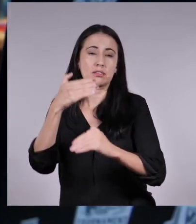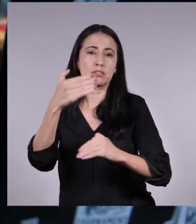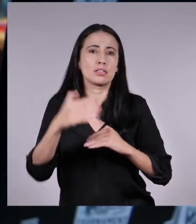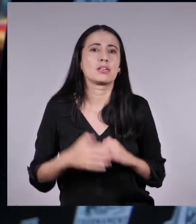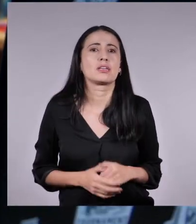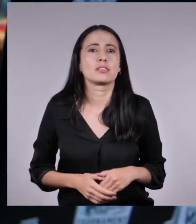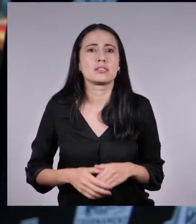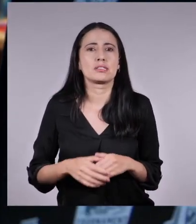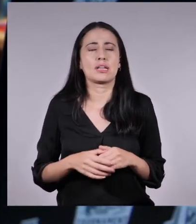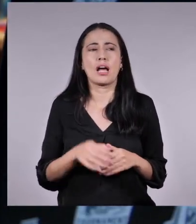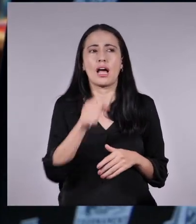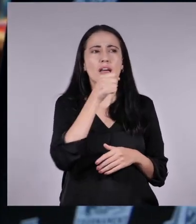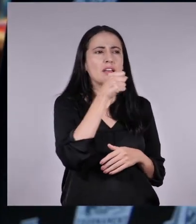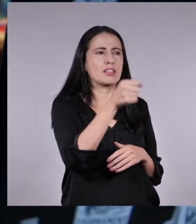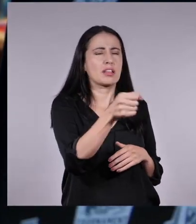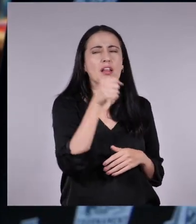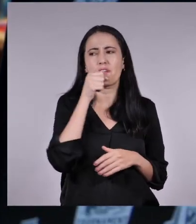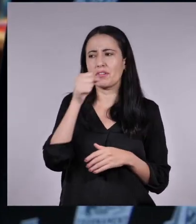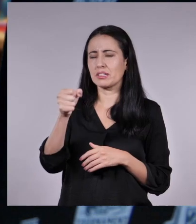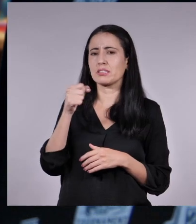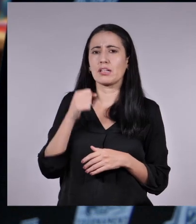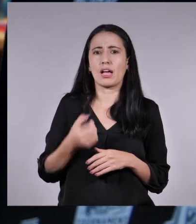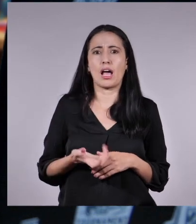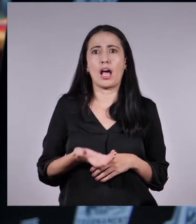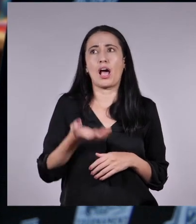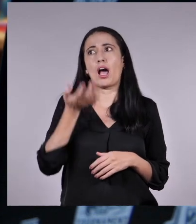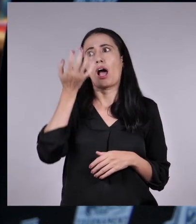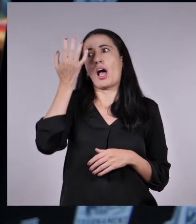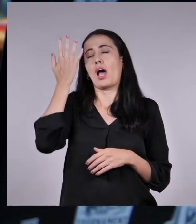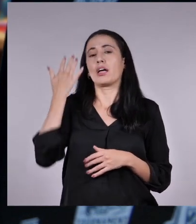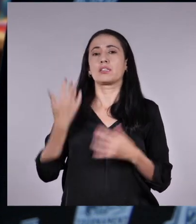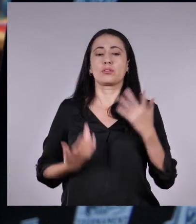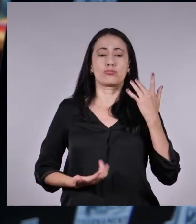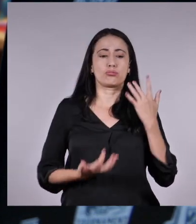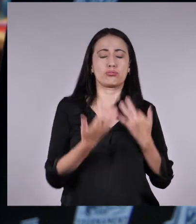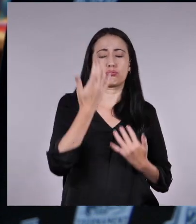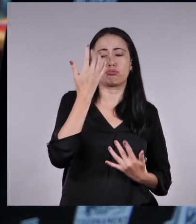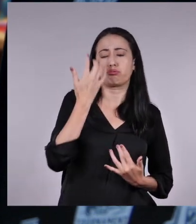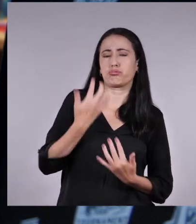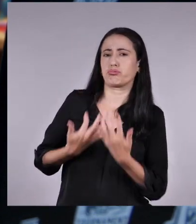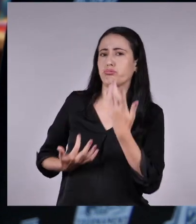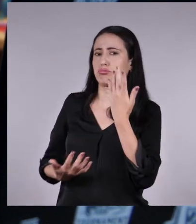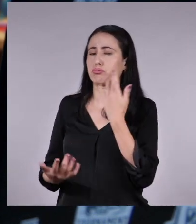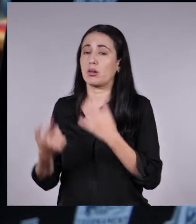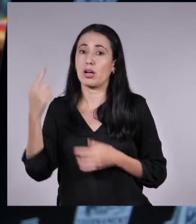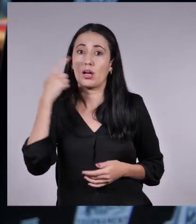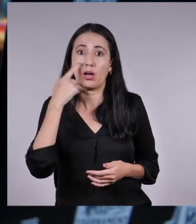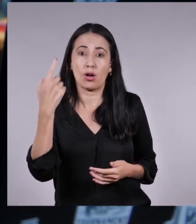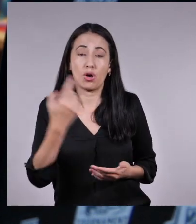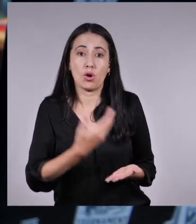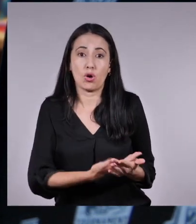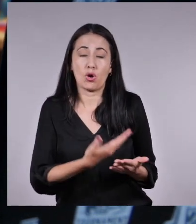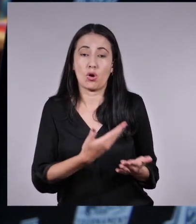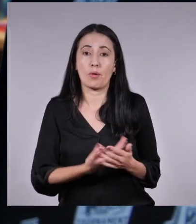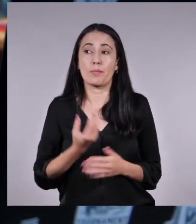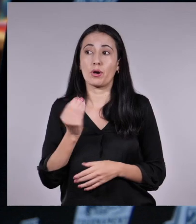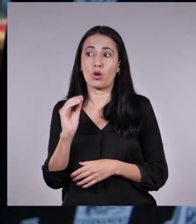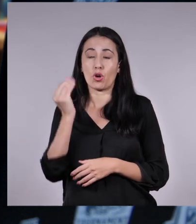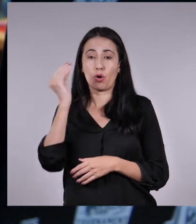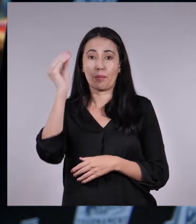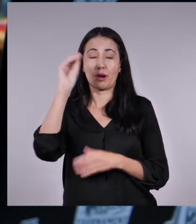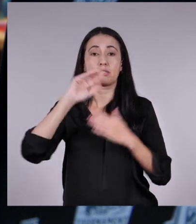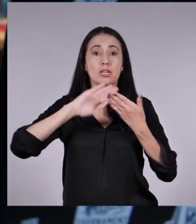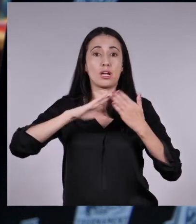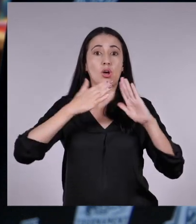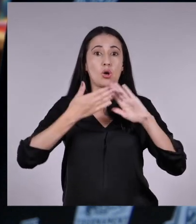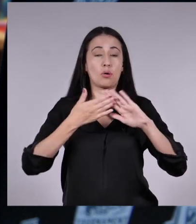Recién vi en una entrevista que cuenta que cuando hubo un gran incendio en este lugar, pudo comprobar el compromiso de los jóvenes y de las